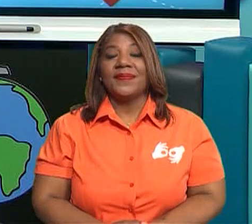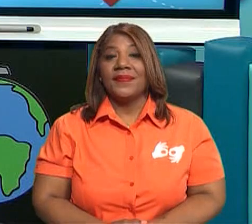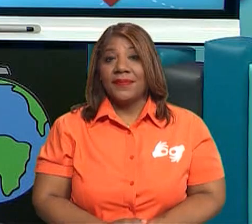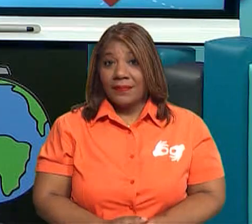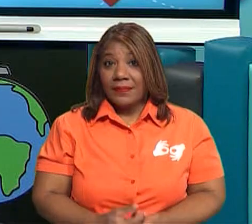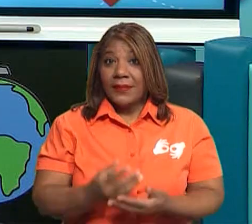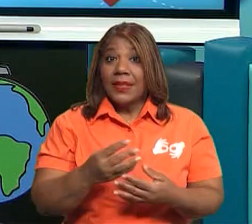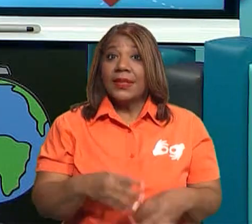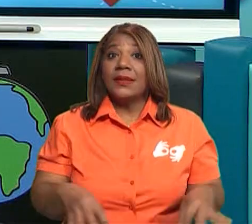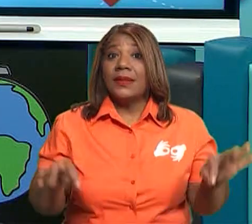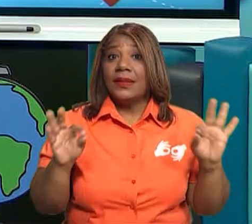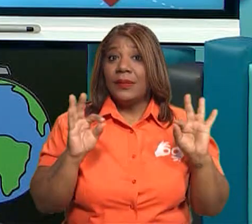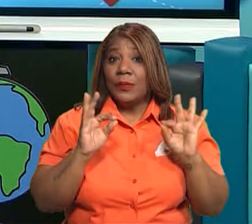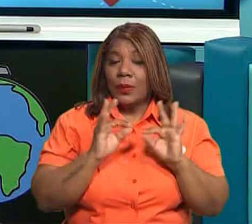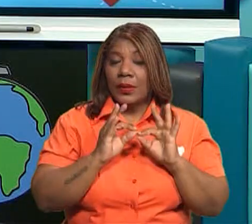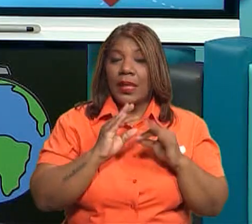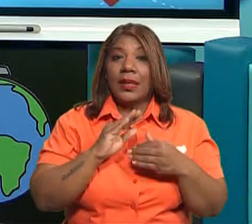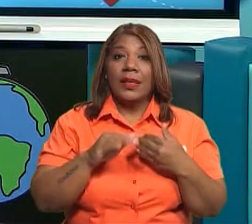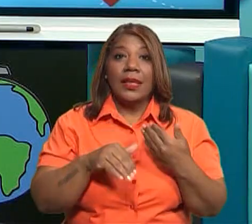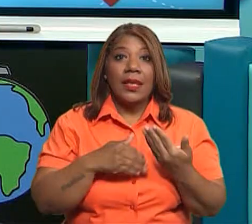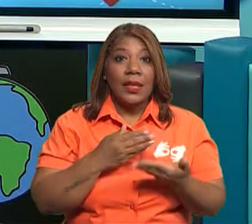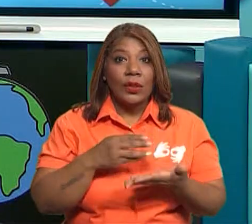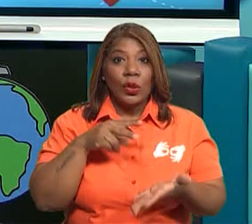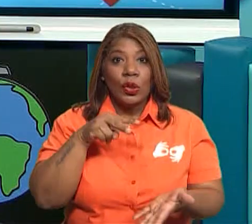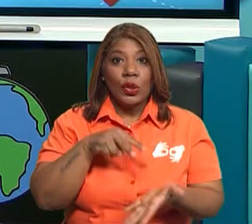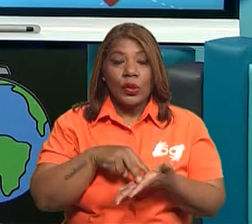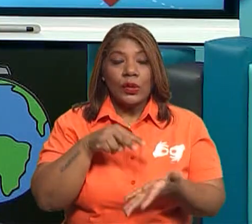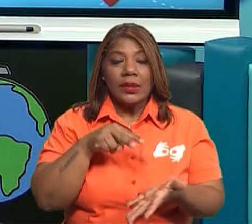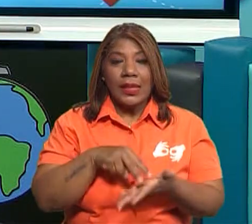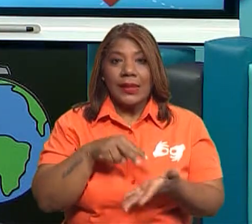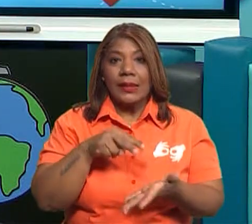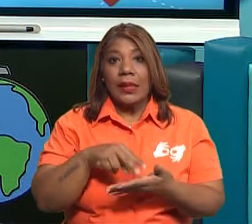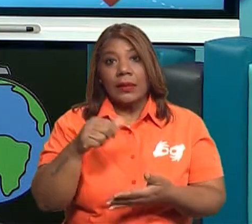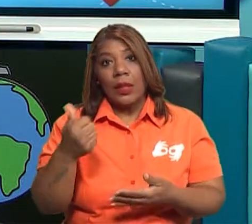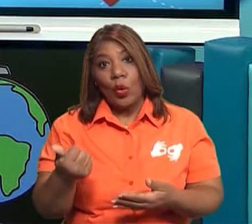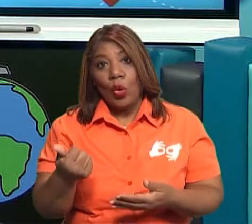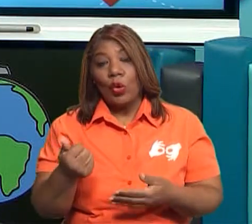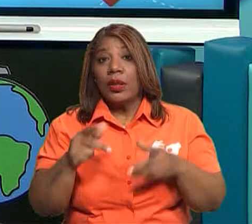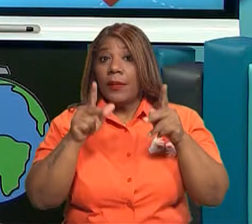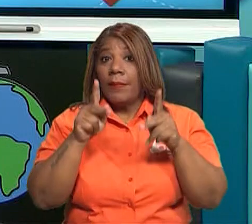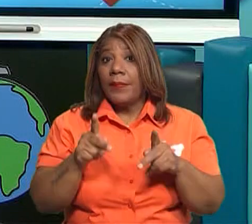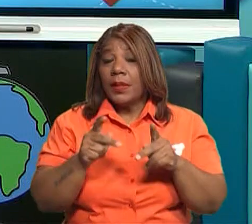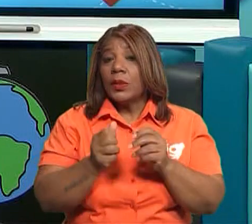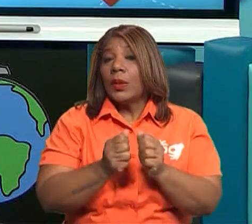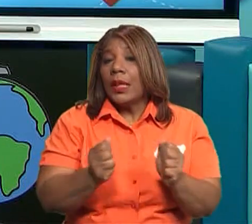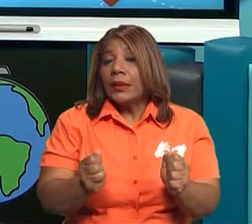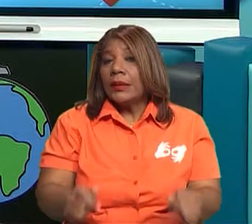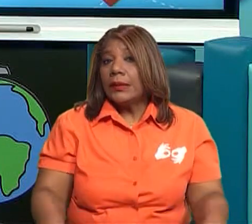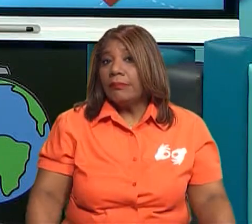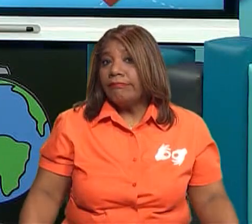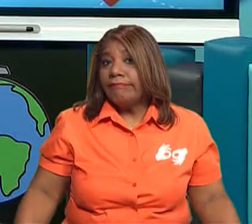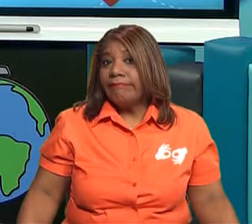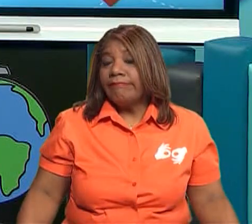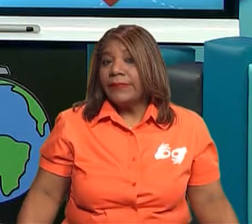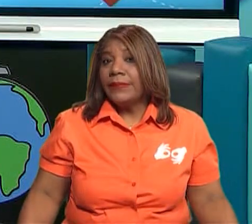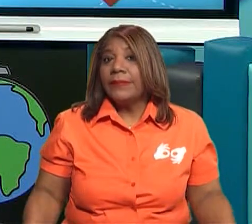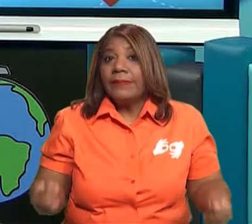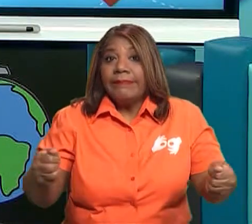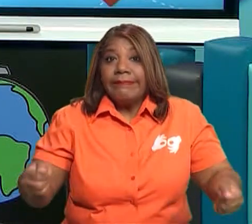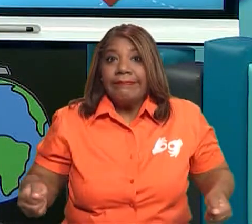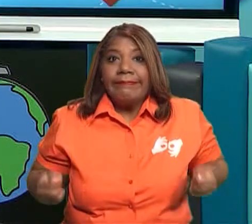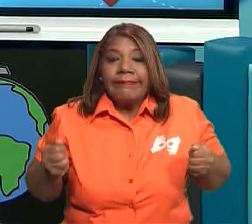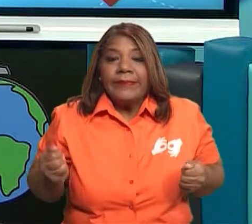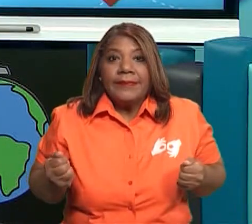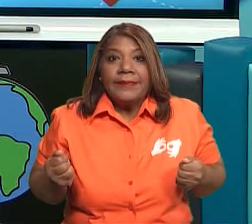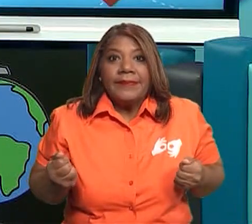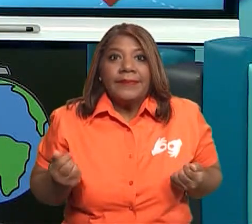las piernas bien, que les gustaría saltar y tú que tienes las piernas bien, nos quieres saltar. Bueno, amiguitos, tienes que saltar. Aprecia